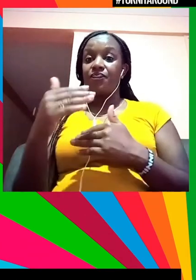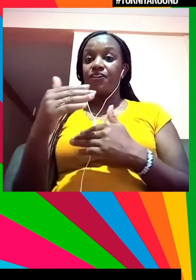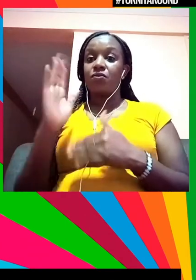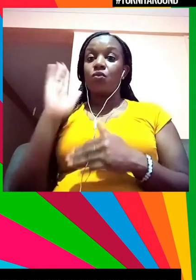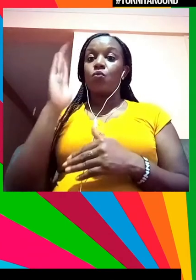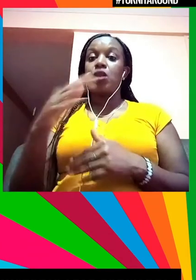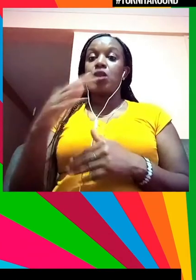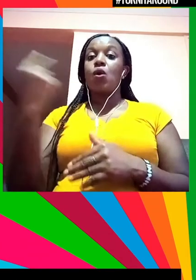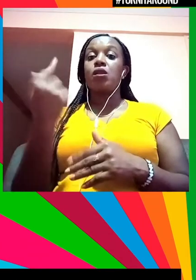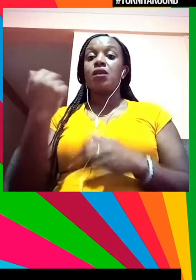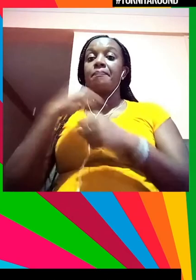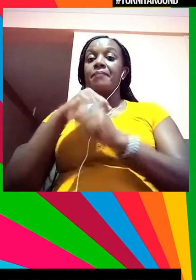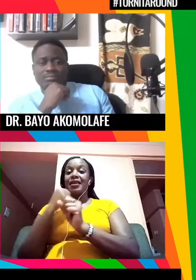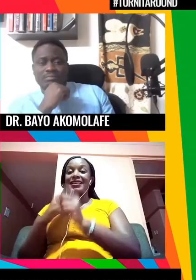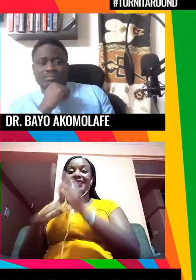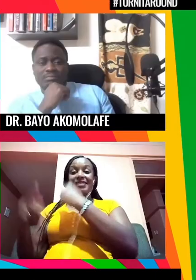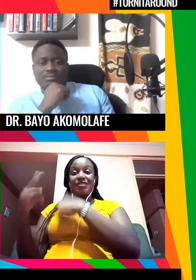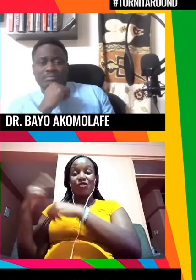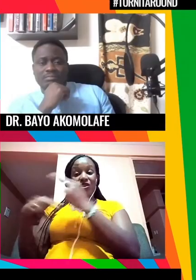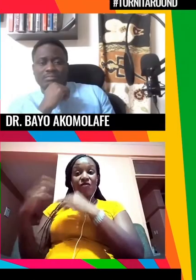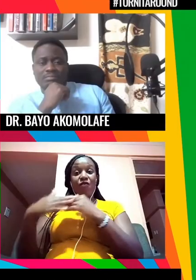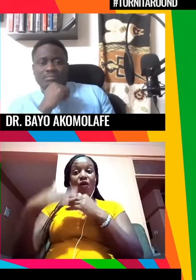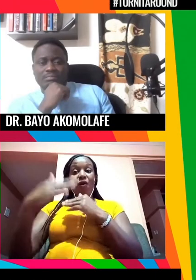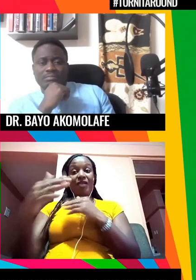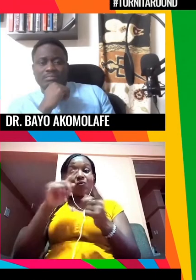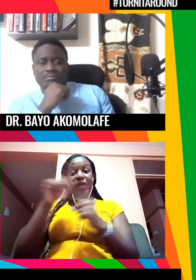Solo daremos un salto histórico. O sea, antes, ¿cuándo?